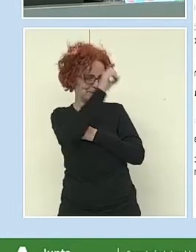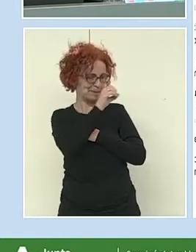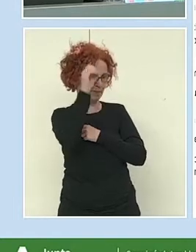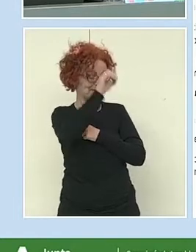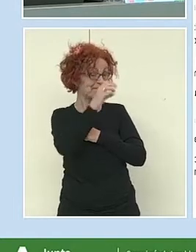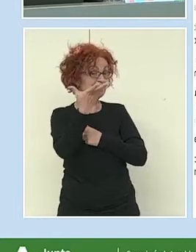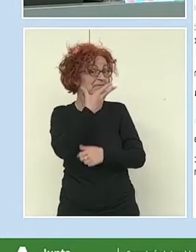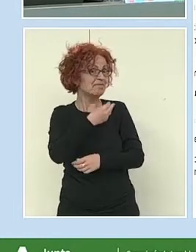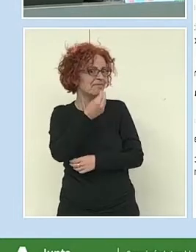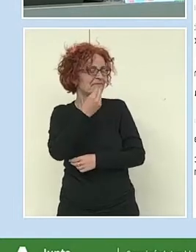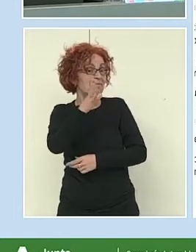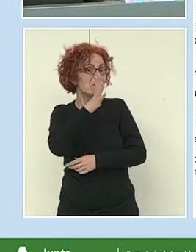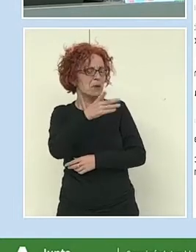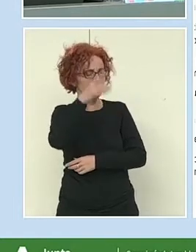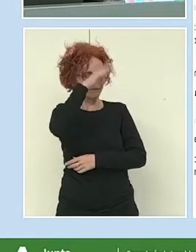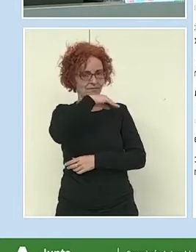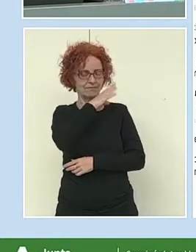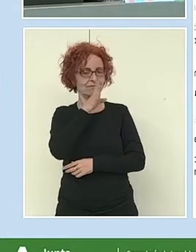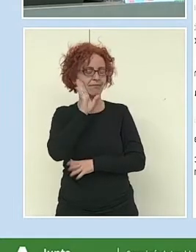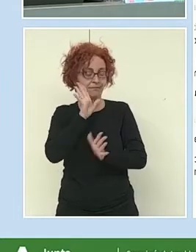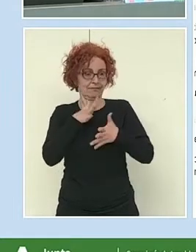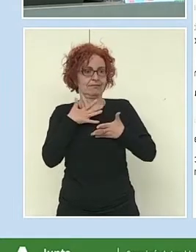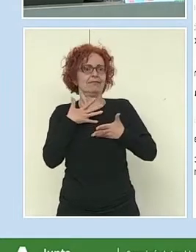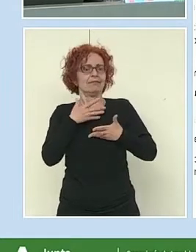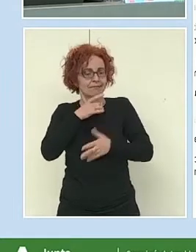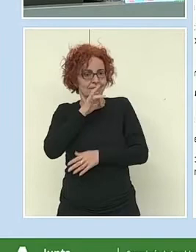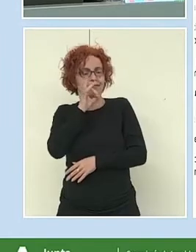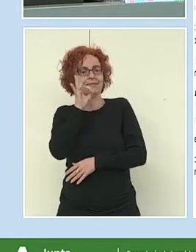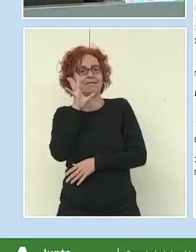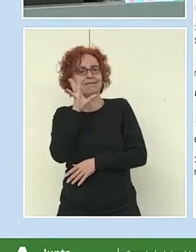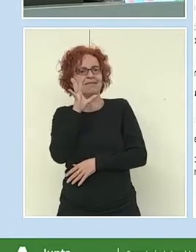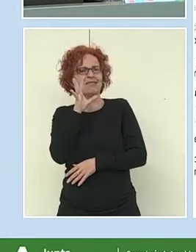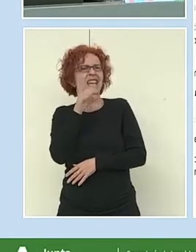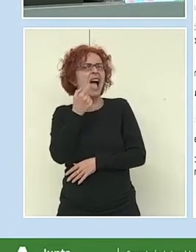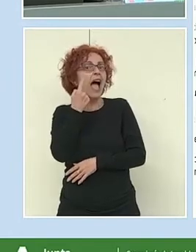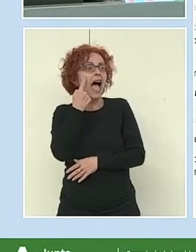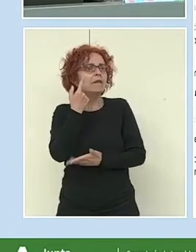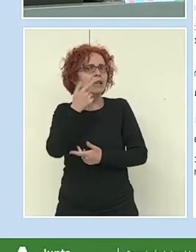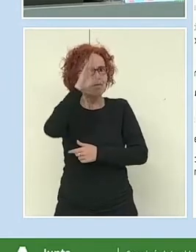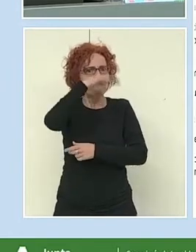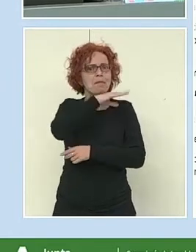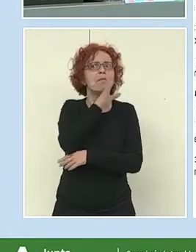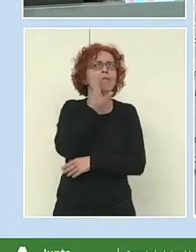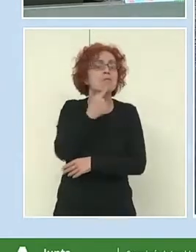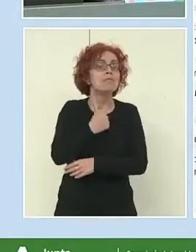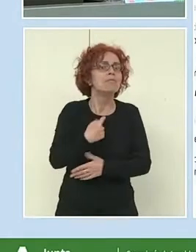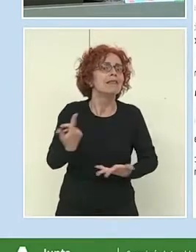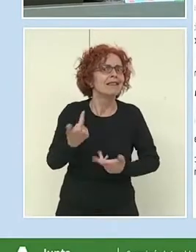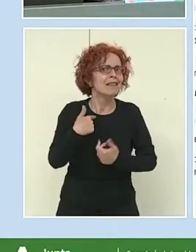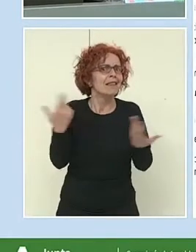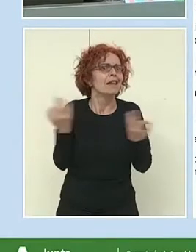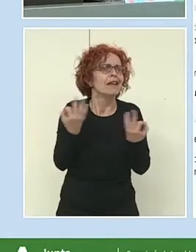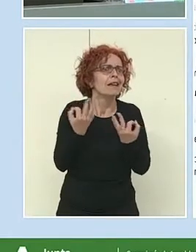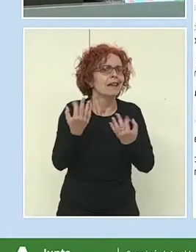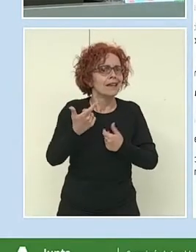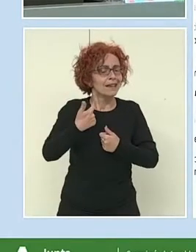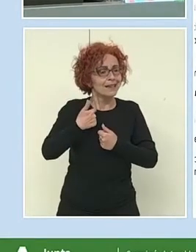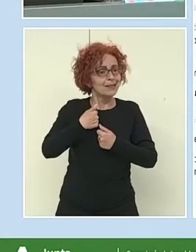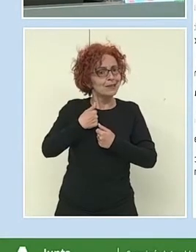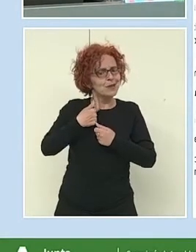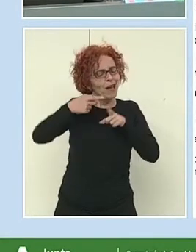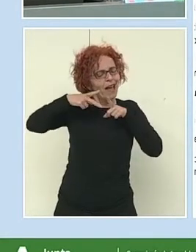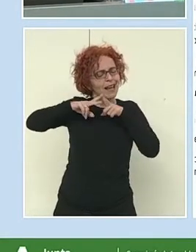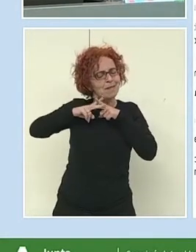porque, claro, se quedan sorprendidos y sorprendidas de qué ha dicho mi padre o mi madre de mí. Y es una herramienta que te